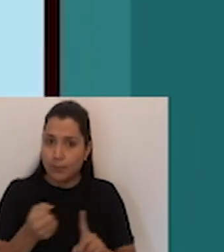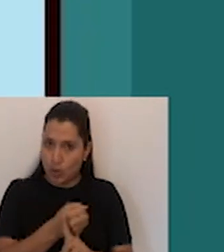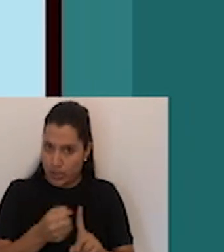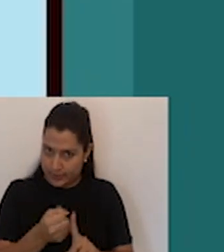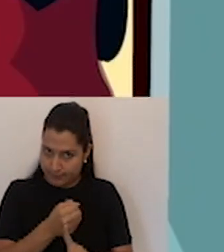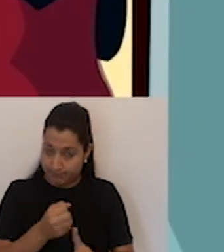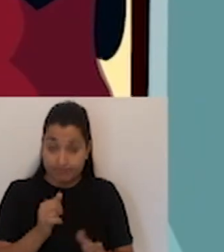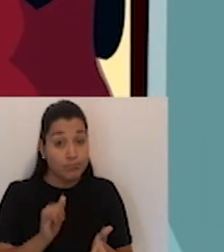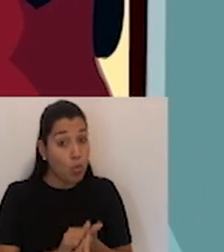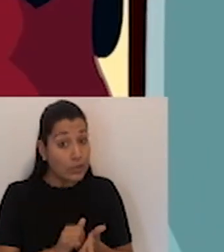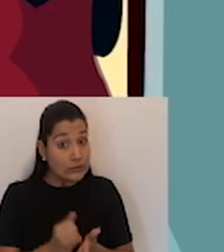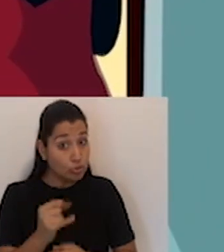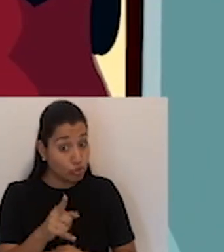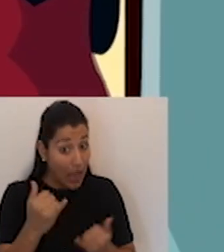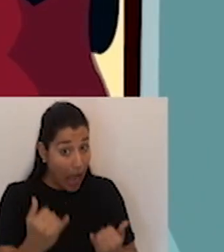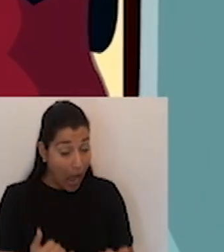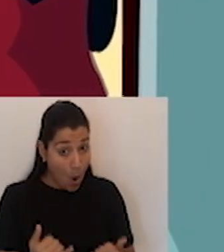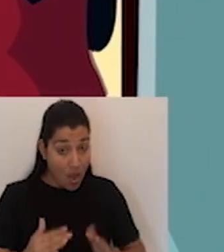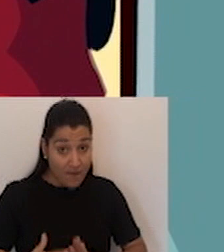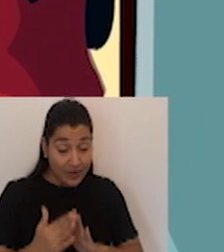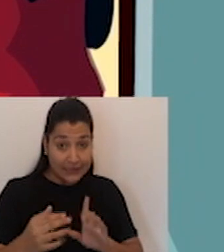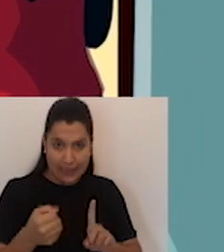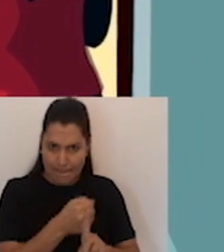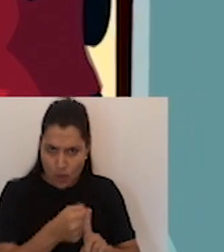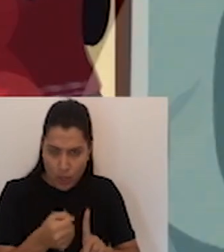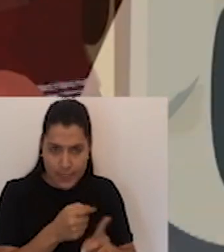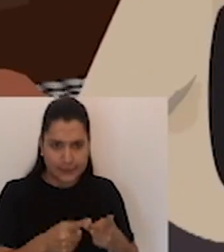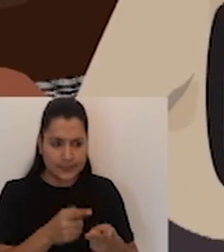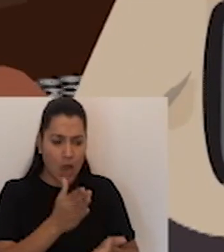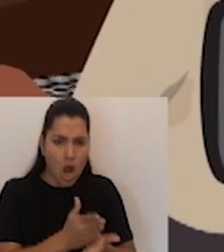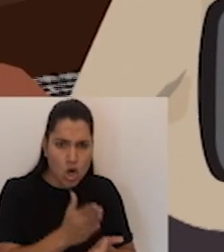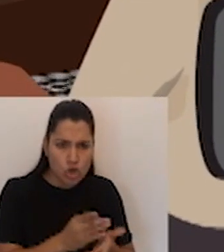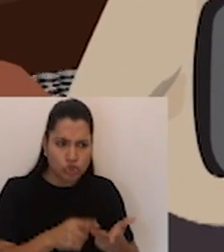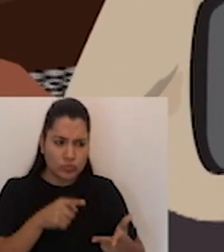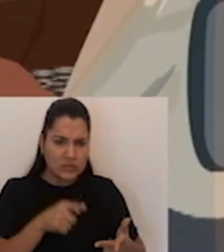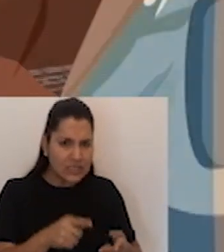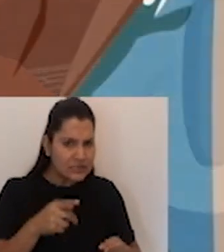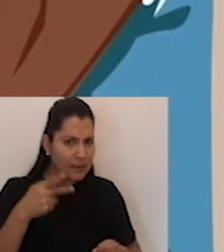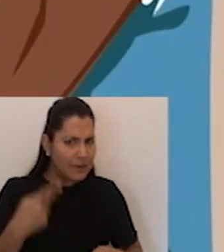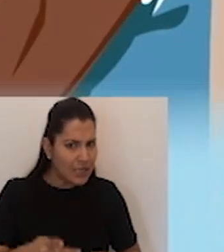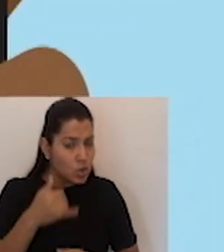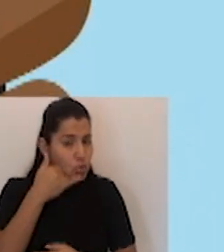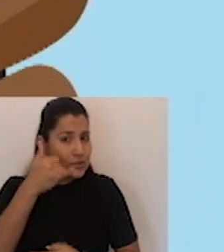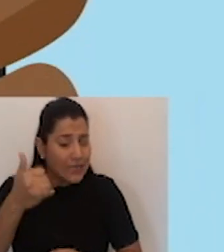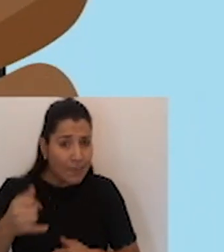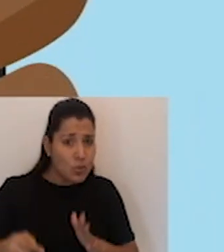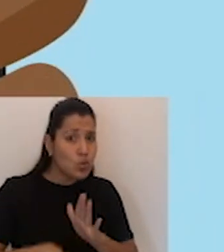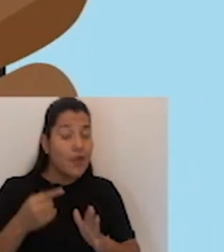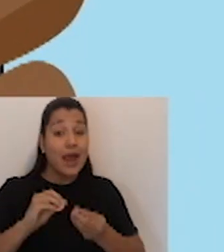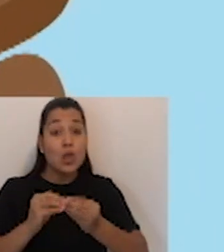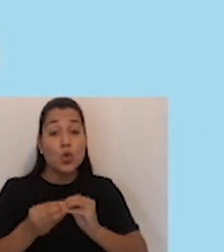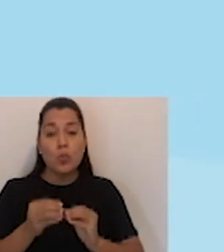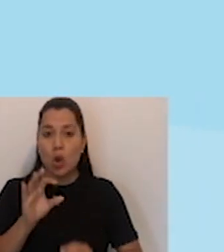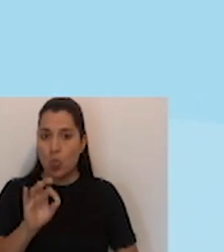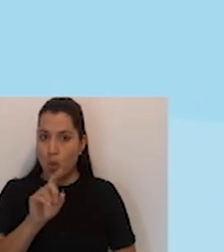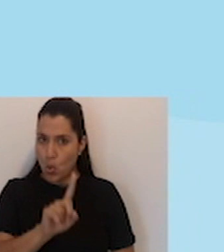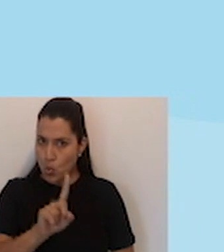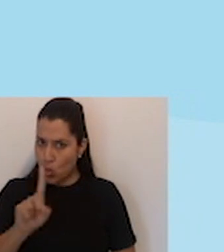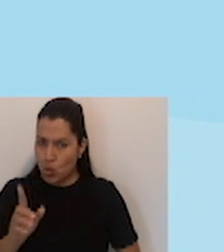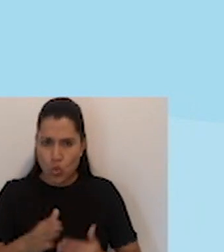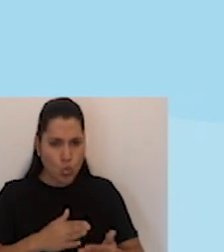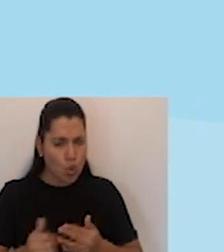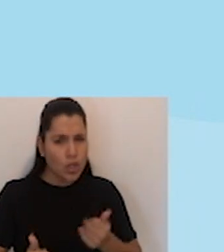por ello si estás en una situación de violencia acoso o amenaza llama de inmediato al 911